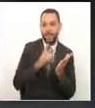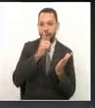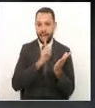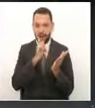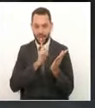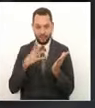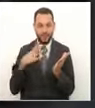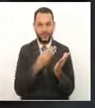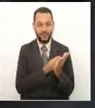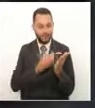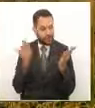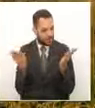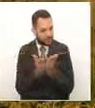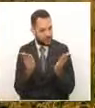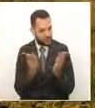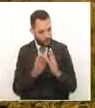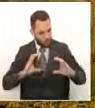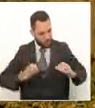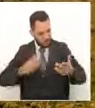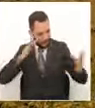En Sintonía con la Educación.